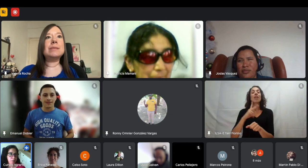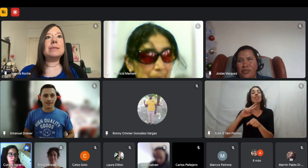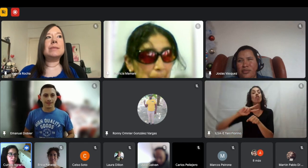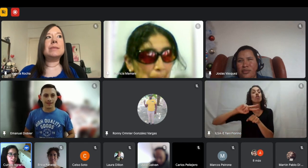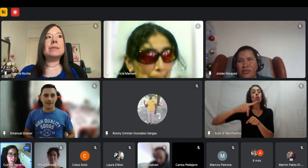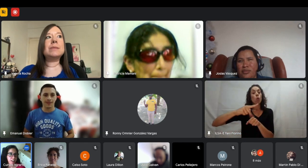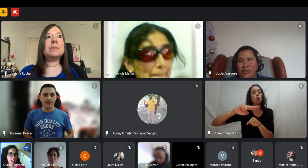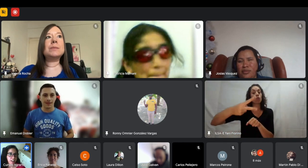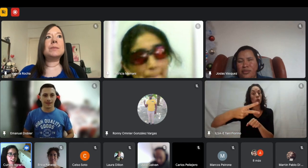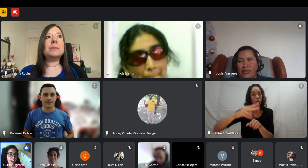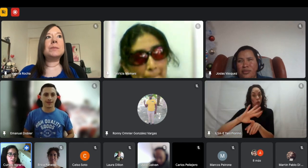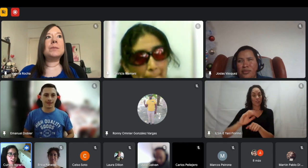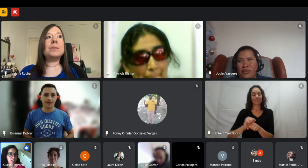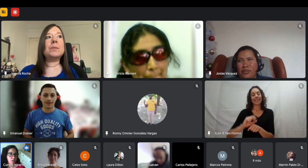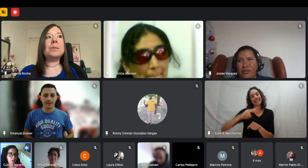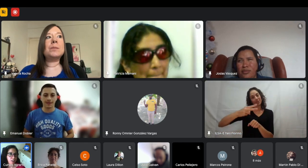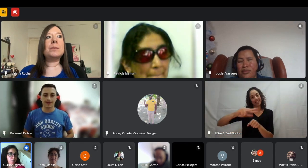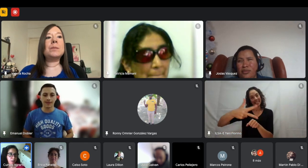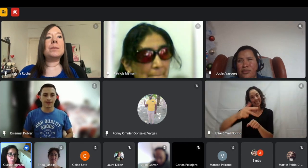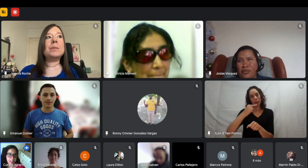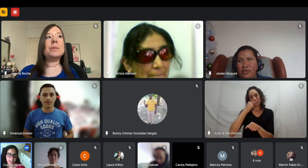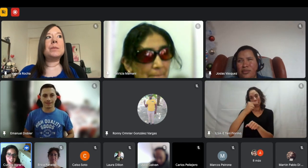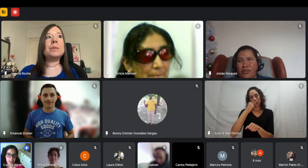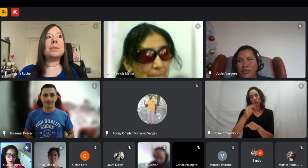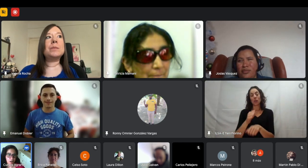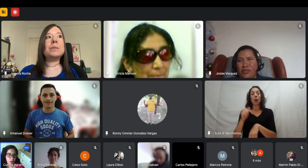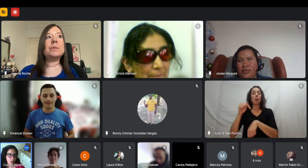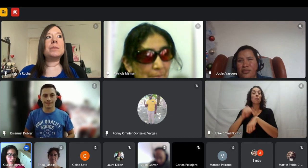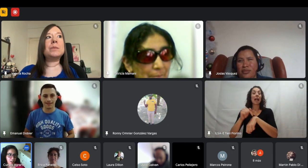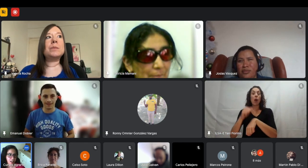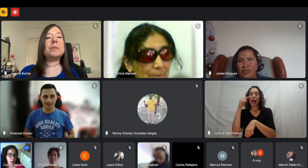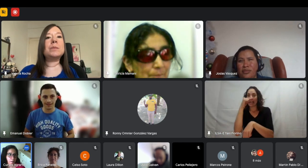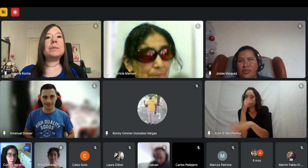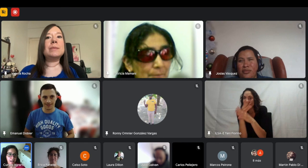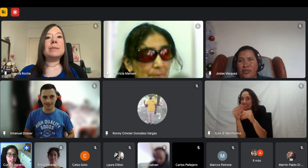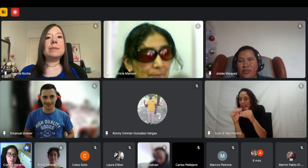breve así podemos entrar en la hora y no nos tenemos que pasar tanto